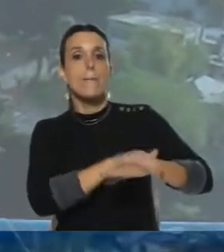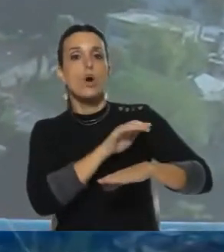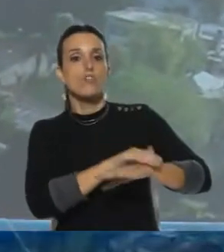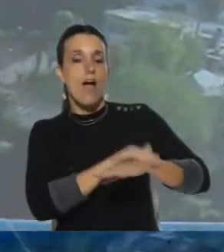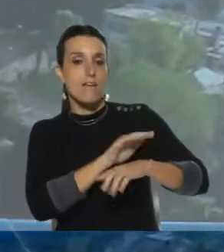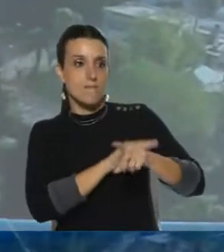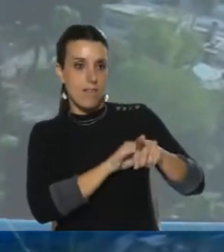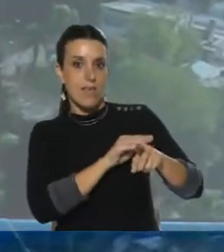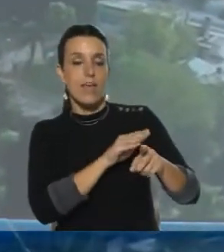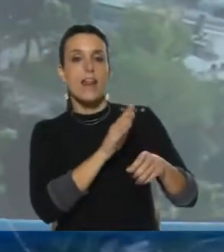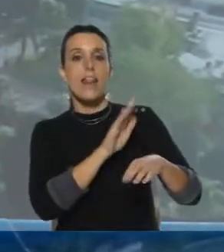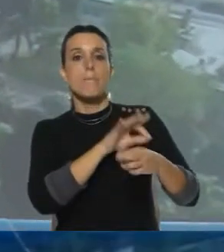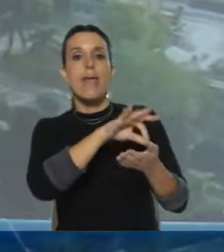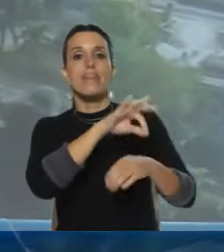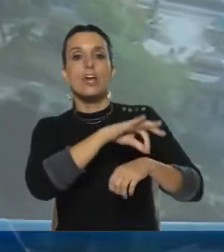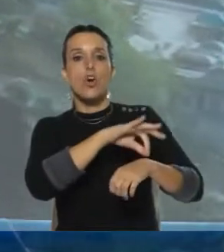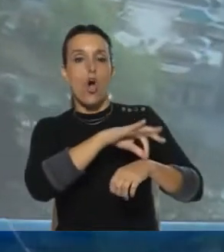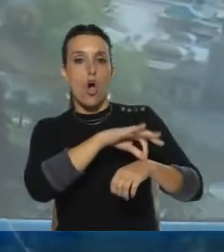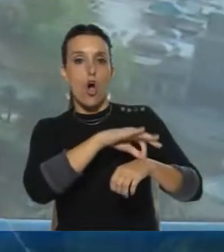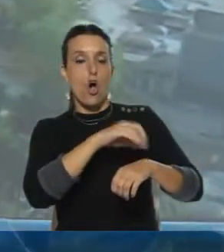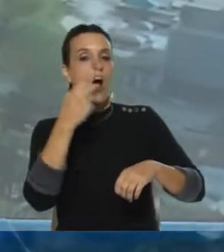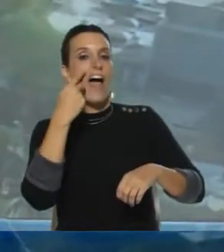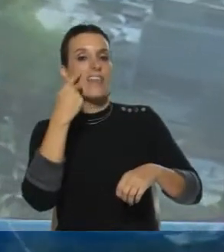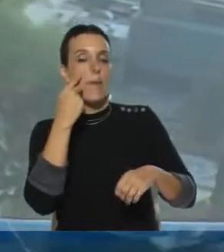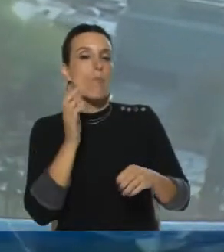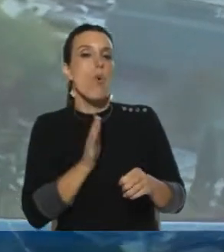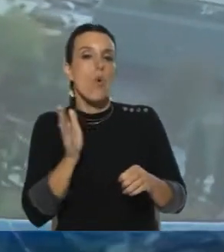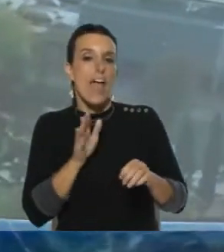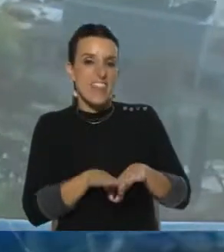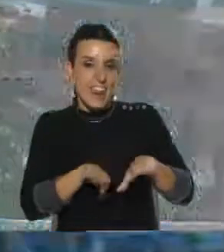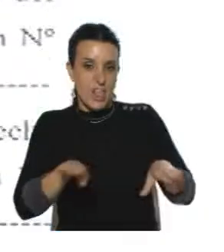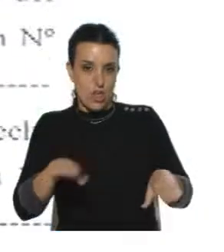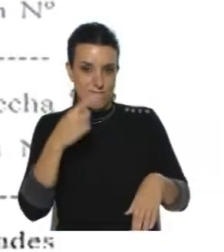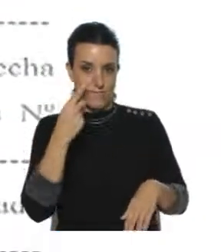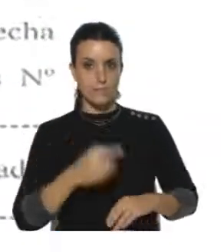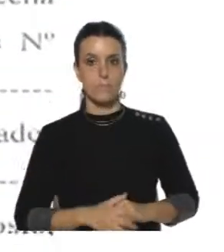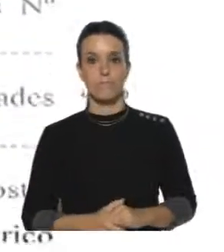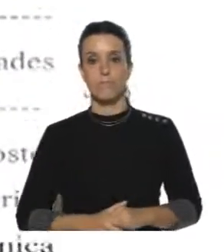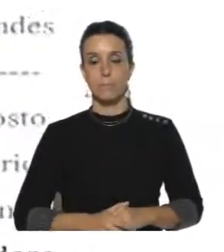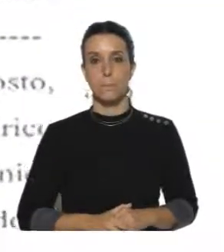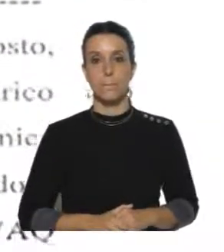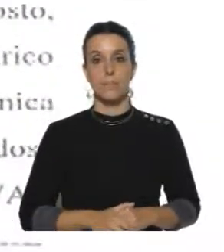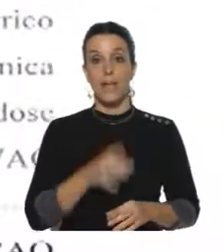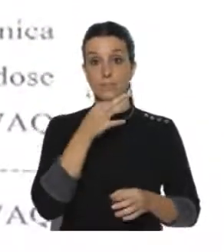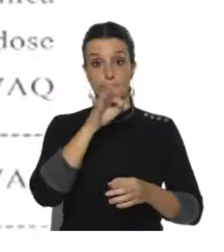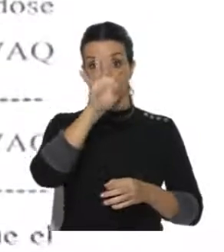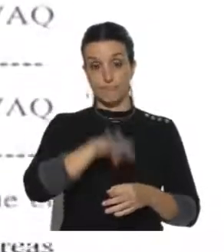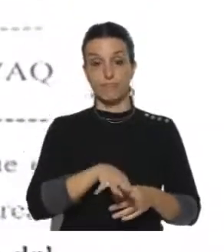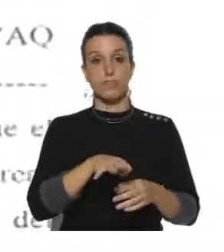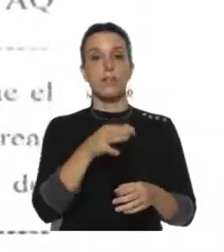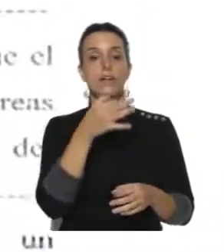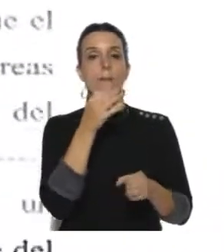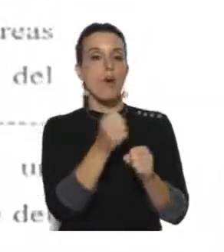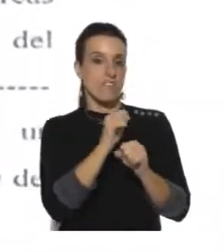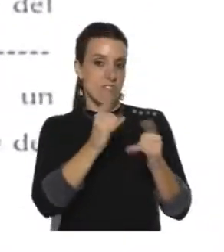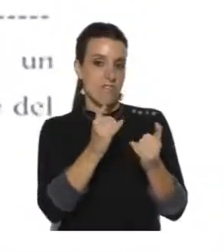del Departamento Médico Obstétrico del Hospital de la Mujer en el Pereira Rosel. Según la resolución del directorio de